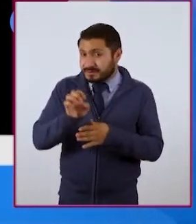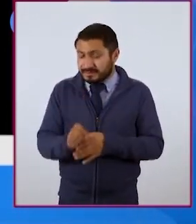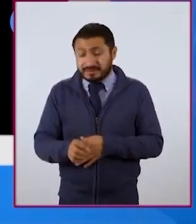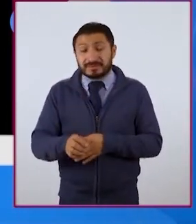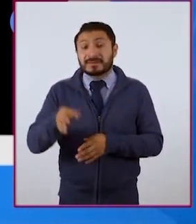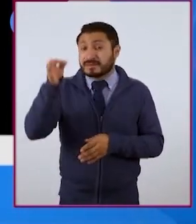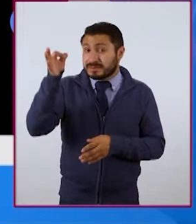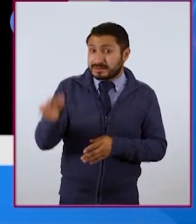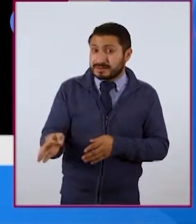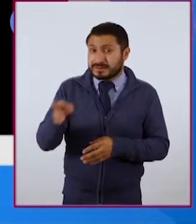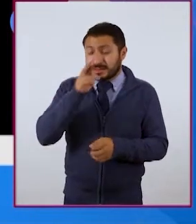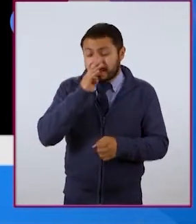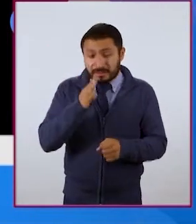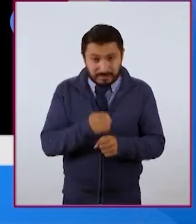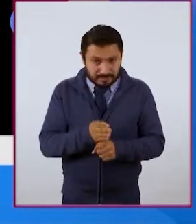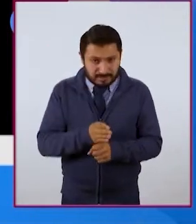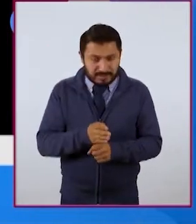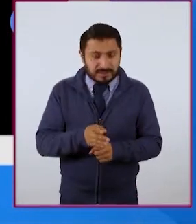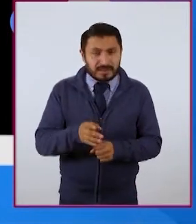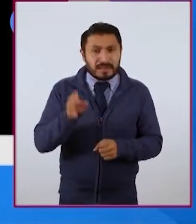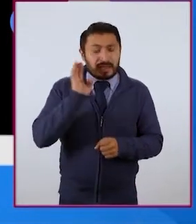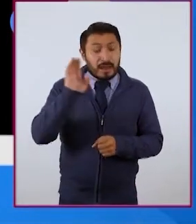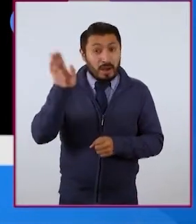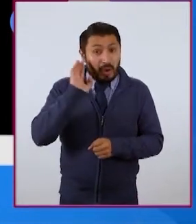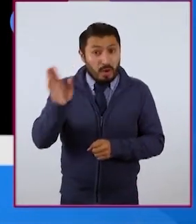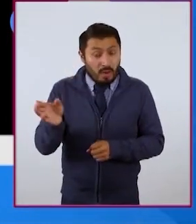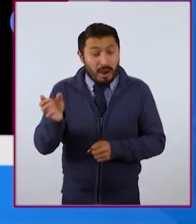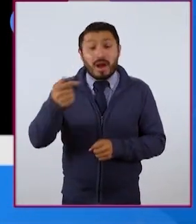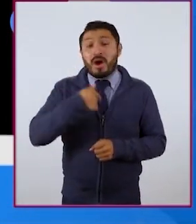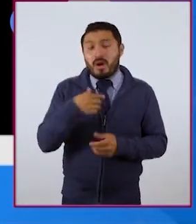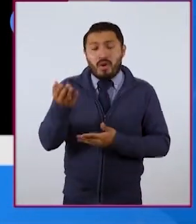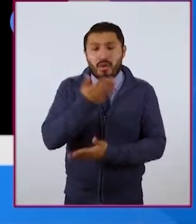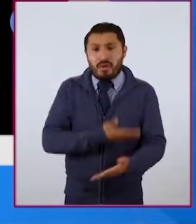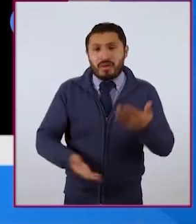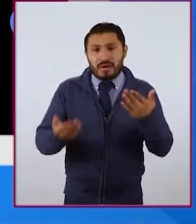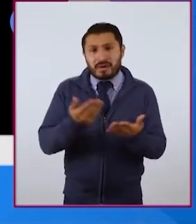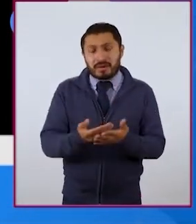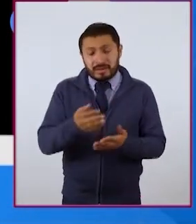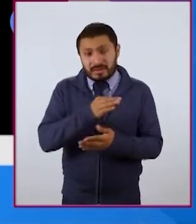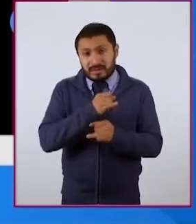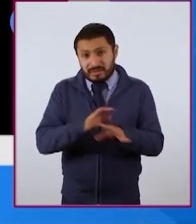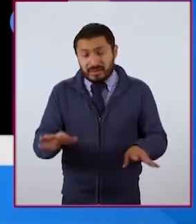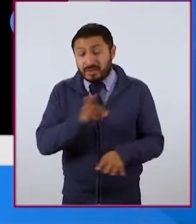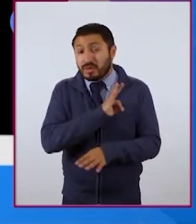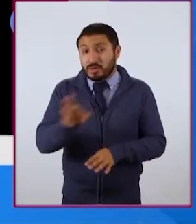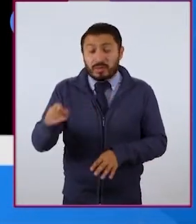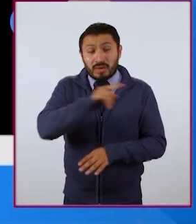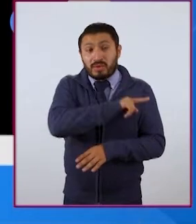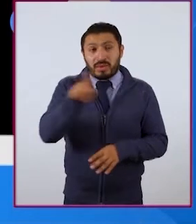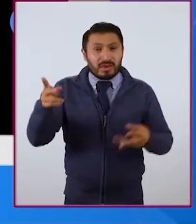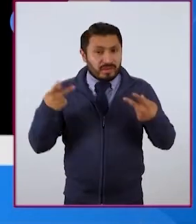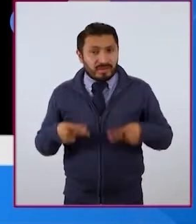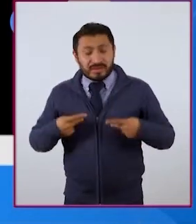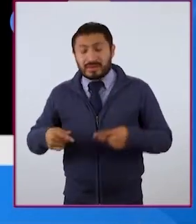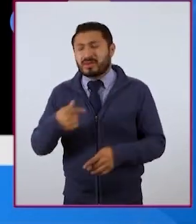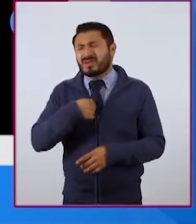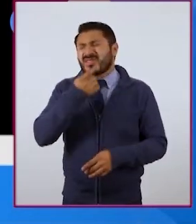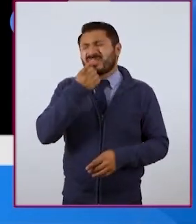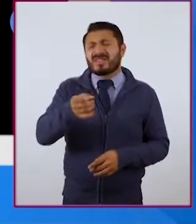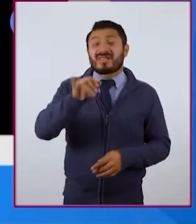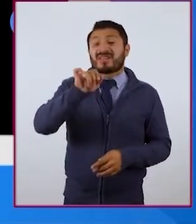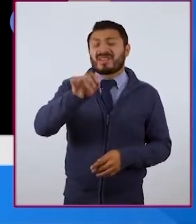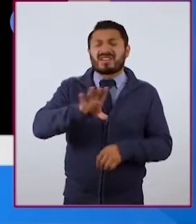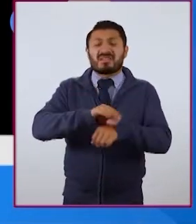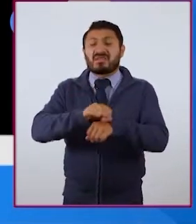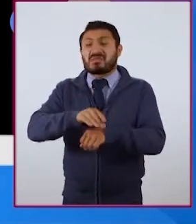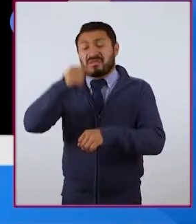consentimiento para saber cuándo yo puedo compartir la información de alguien más, así como que yo otorgue mi consentimiento para